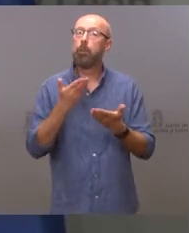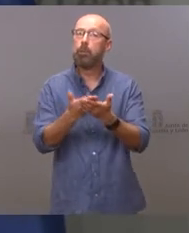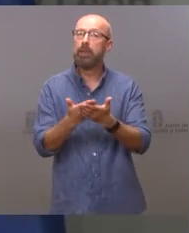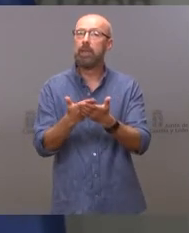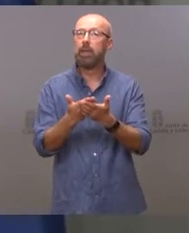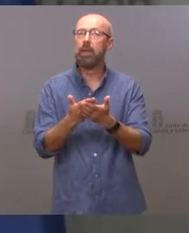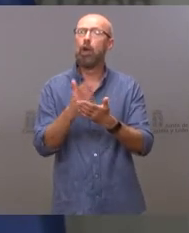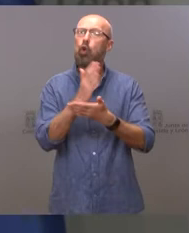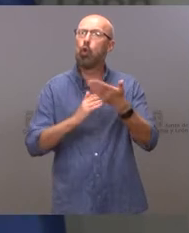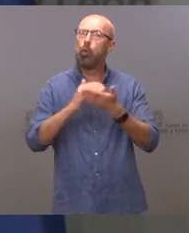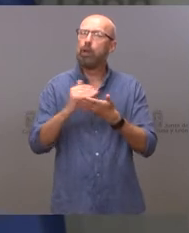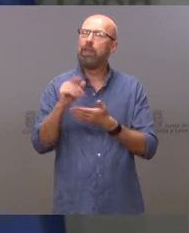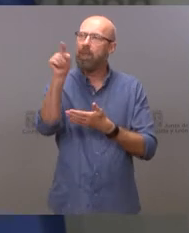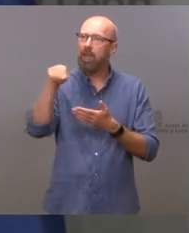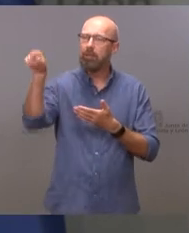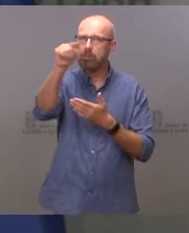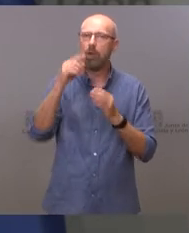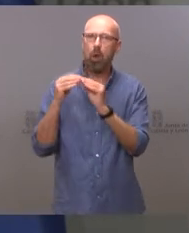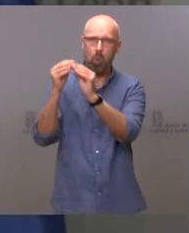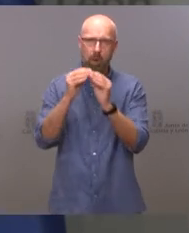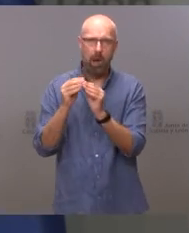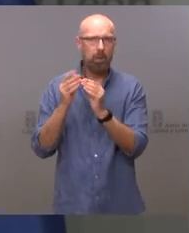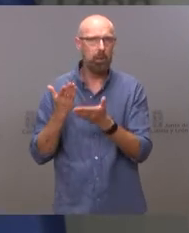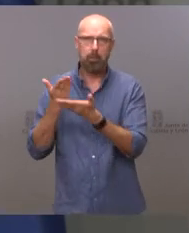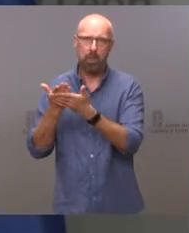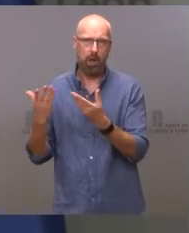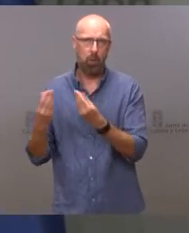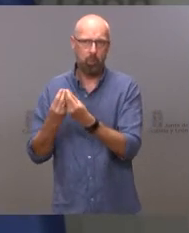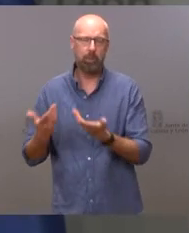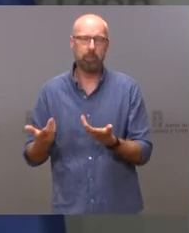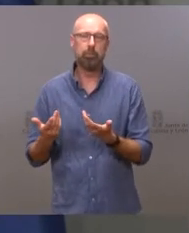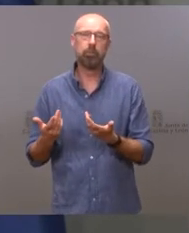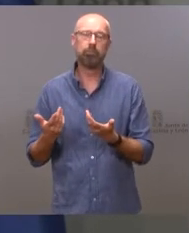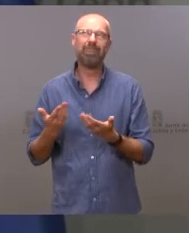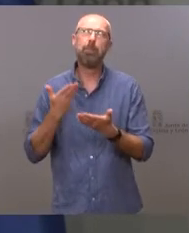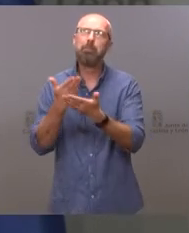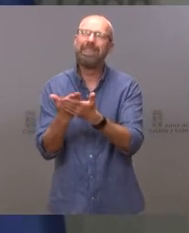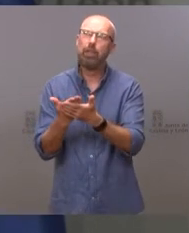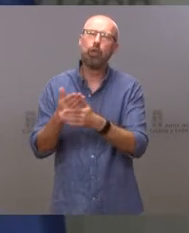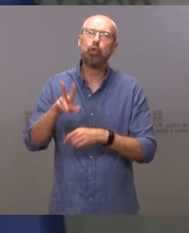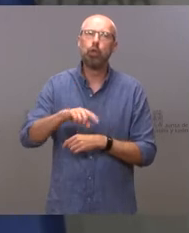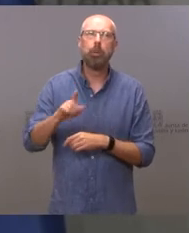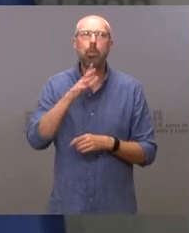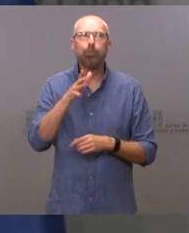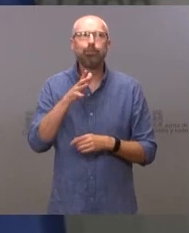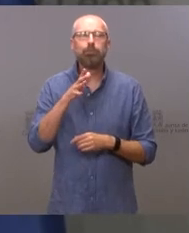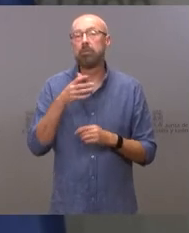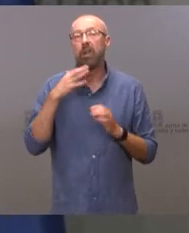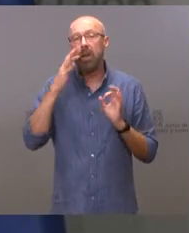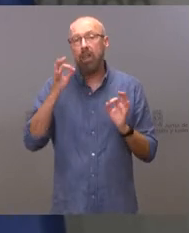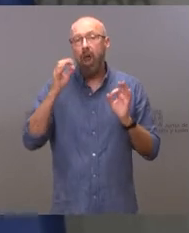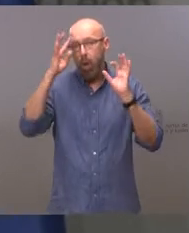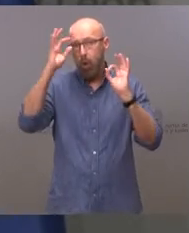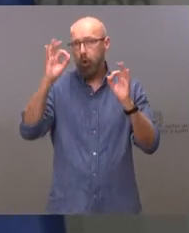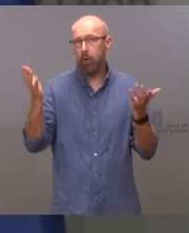comunidades autónomas. No es que sea una petición, es decir, es algo lógico saber